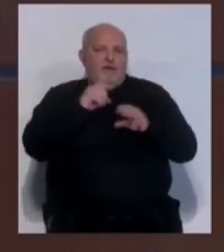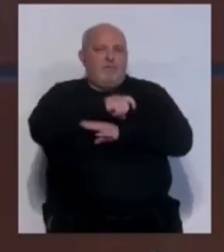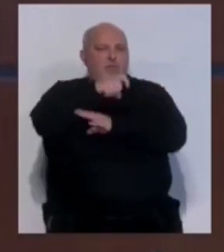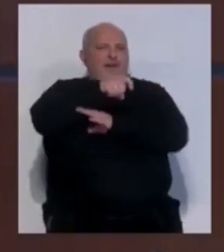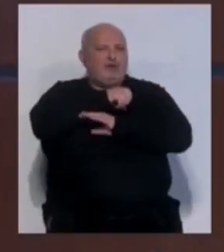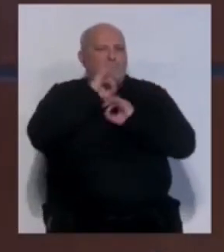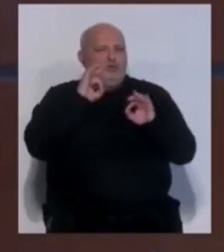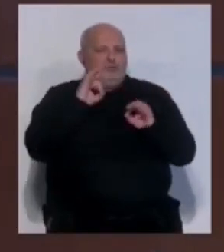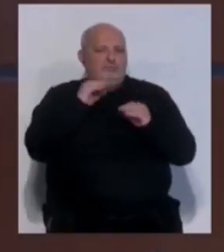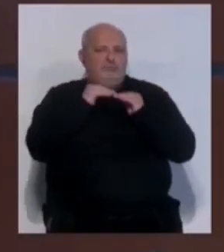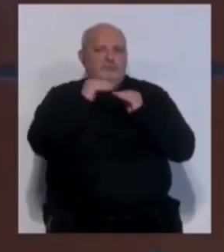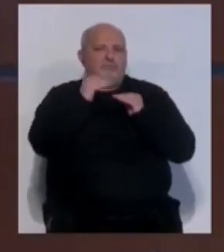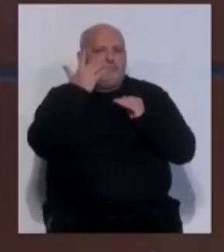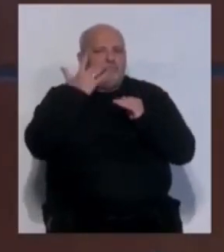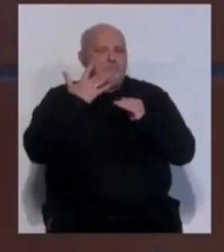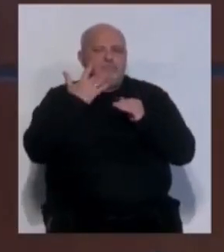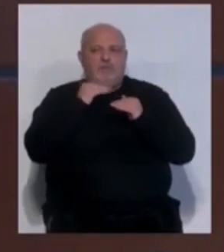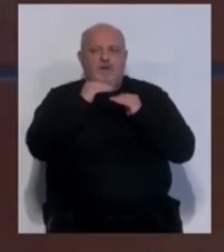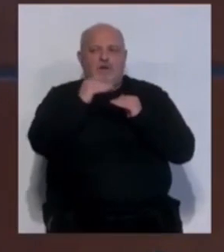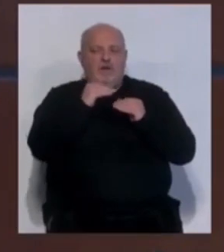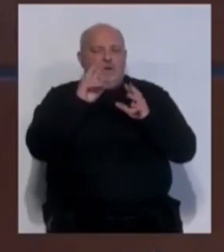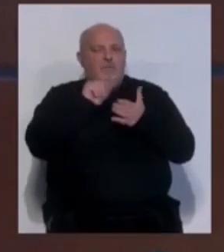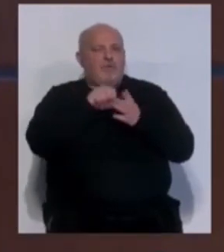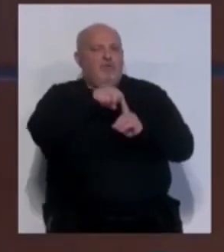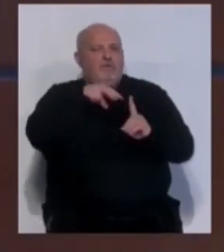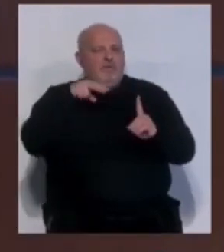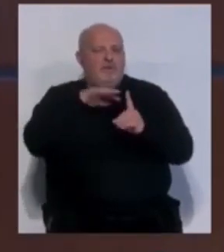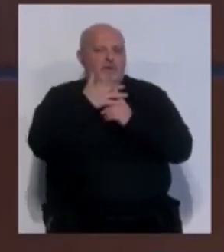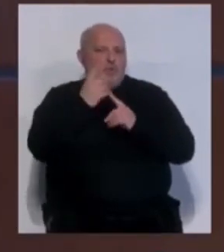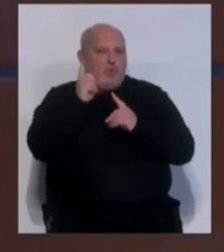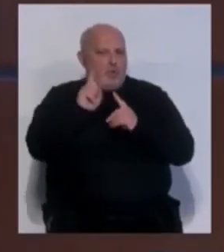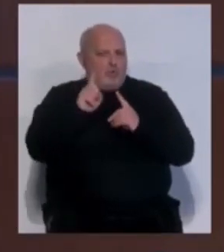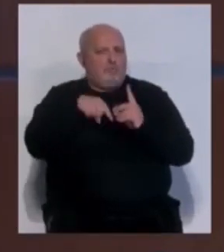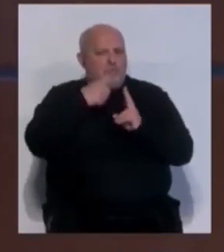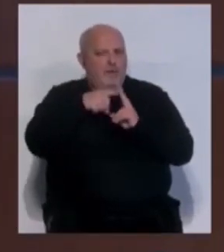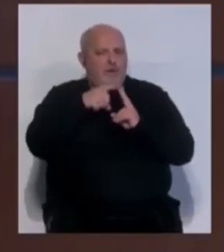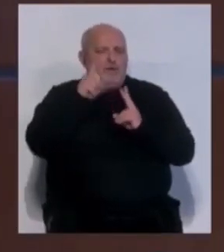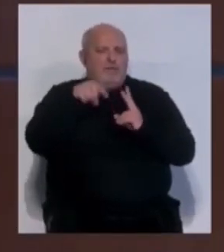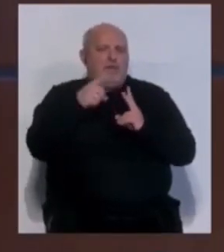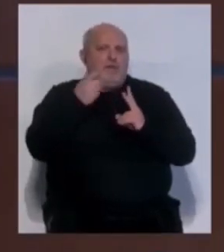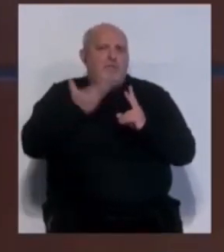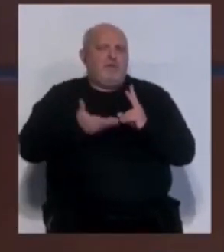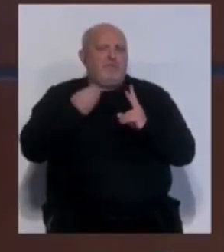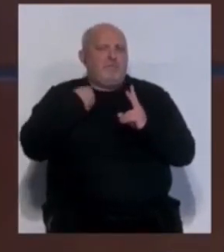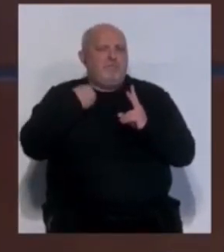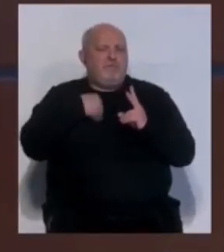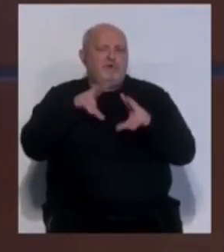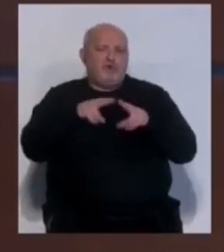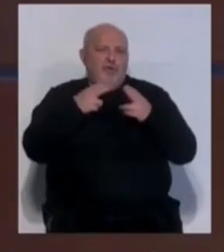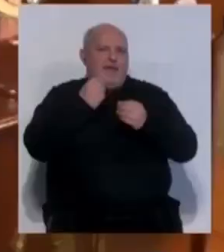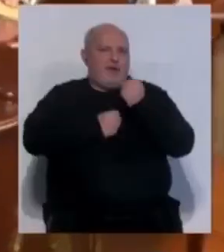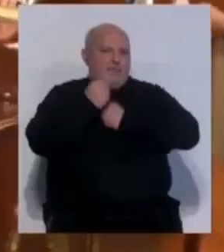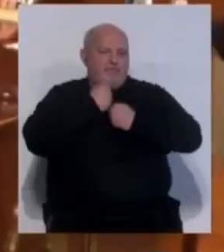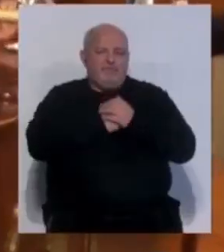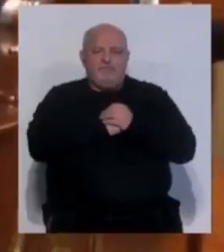sostenibles, como os decía, no solamente desde el punto de vista medioambiental, sino desde el punto de vista también importante social y